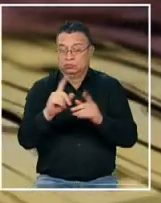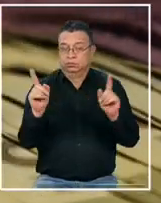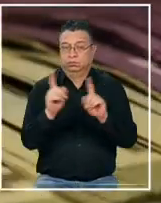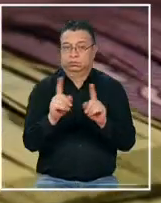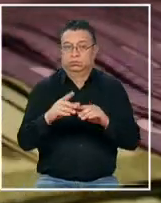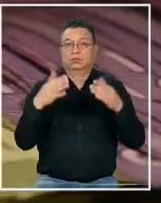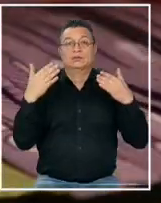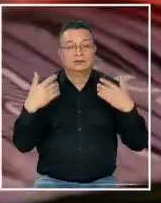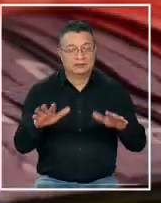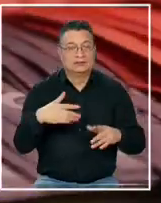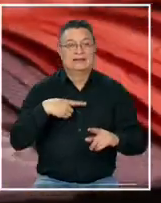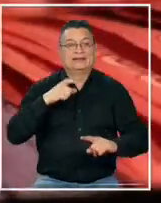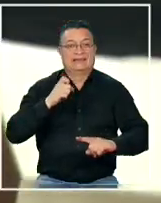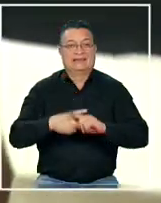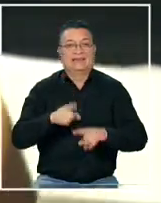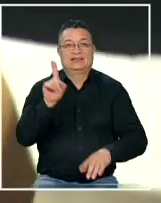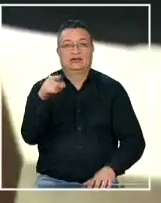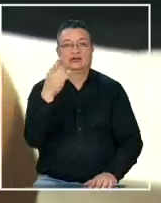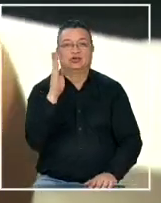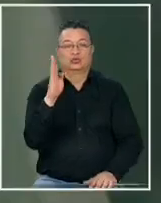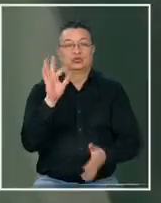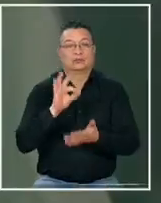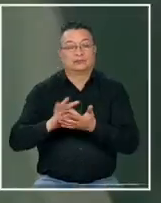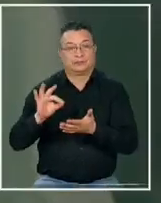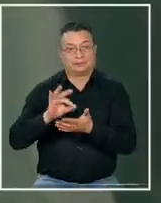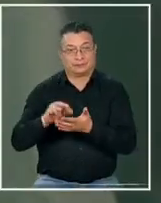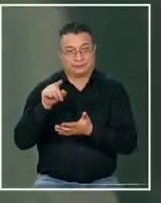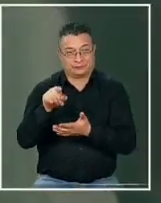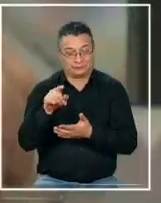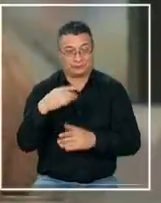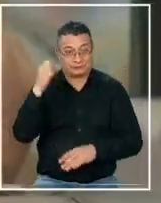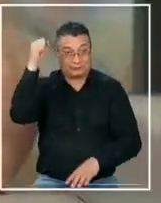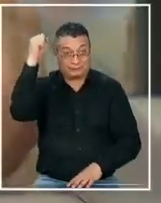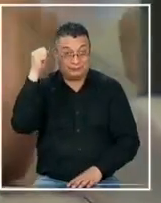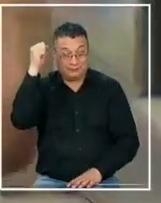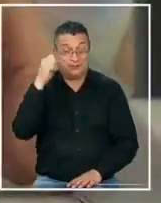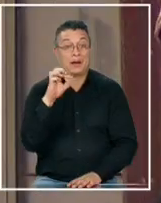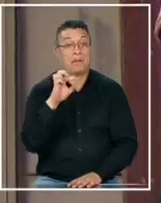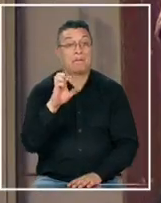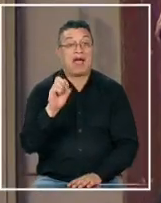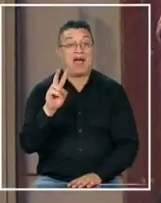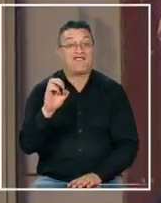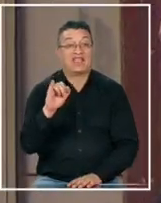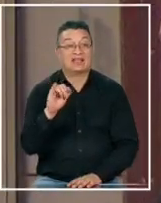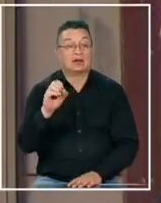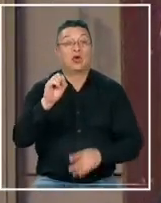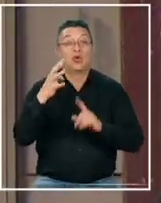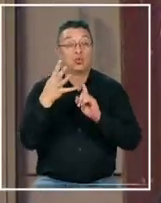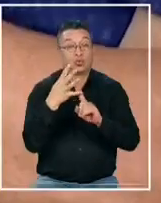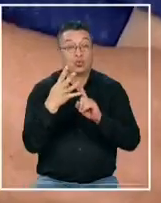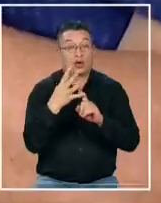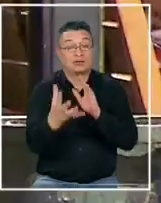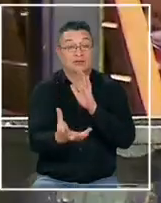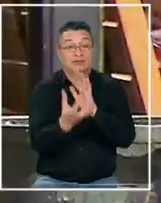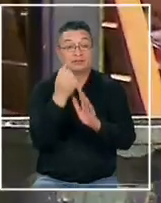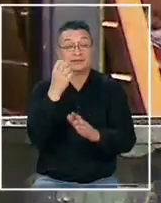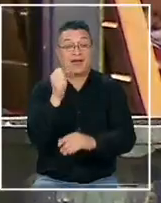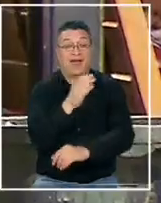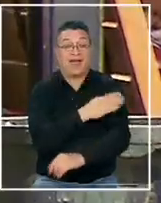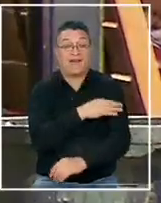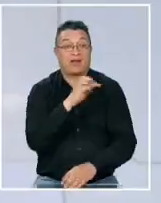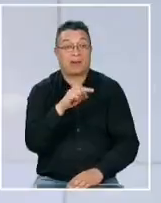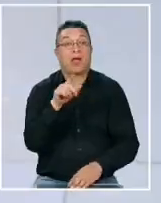ejemplo, el ex subsecretario de las Express del gobierno de Sebastián Piñera, Máximo Pavés, en el cuarto retiro de fondos previsionales,